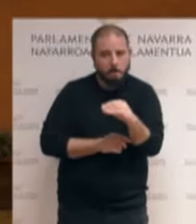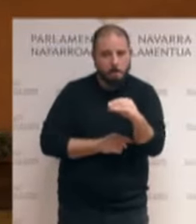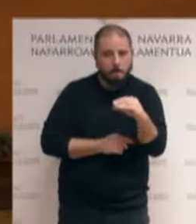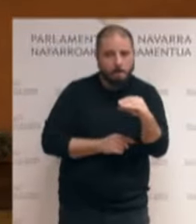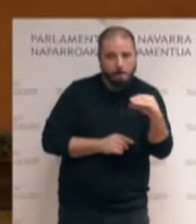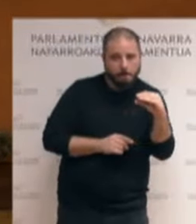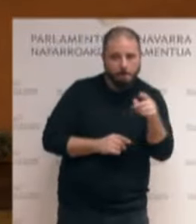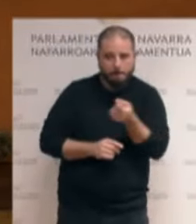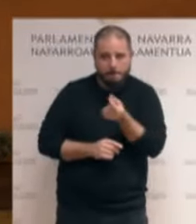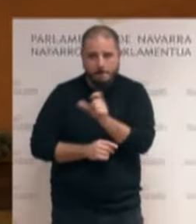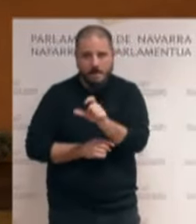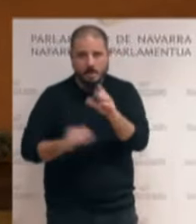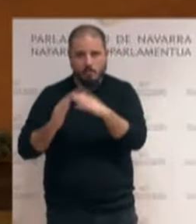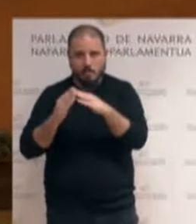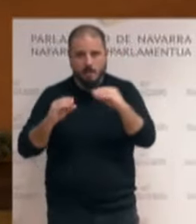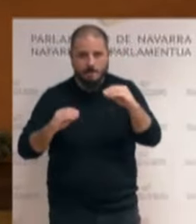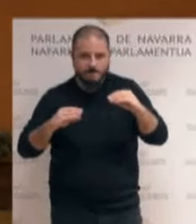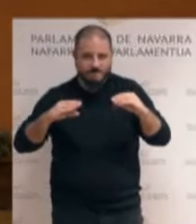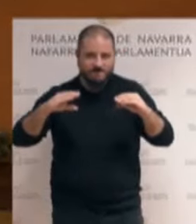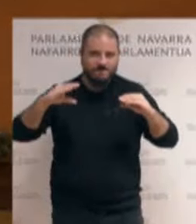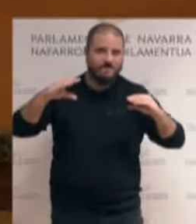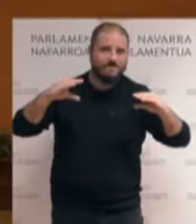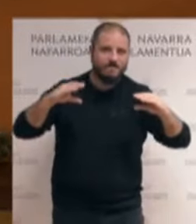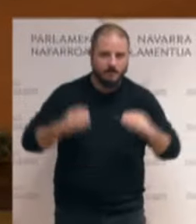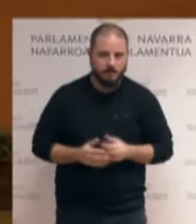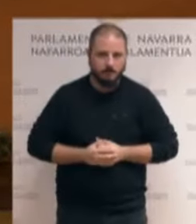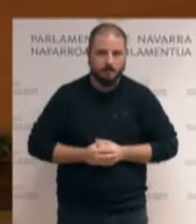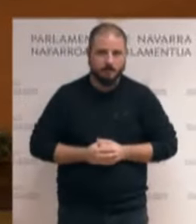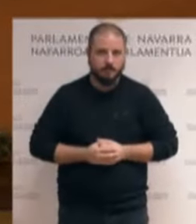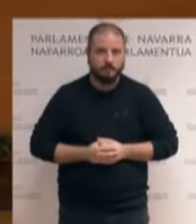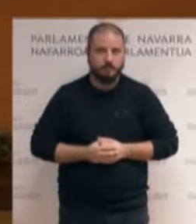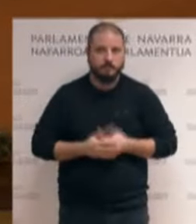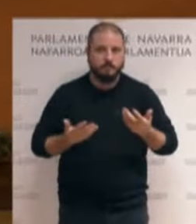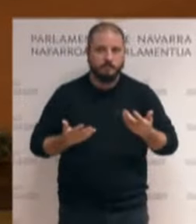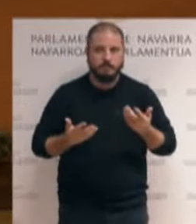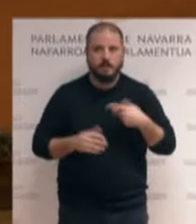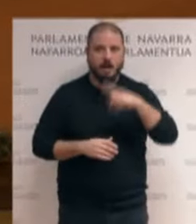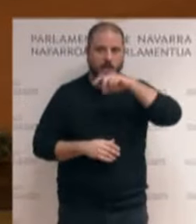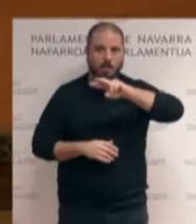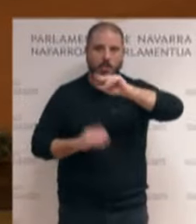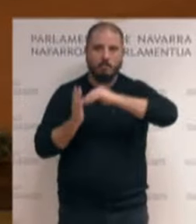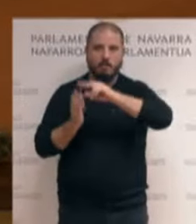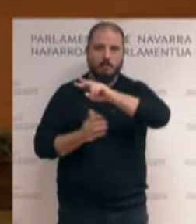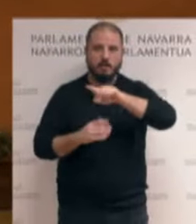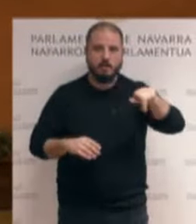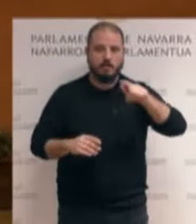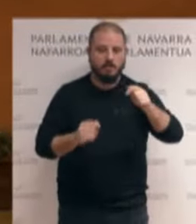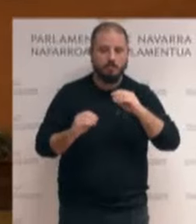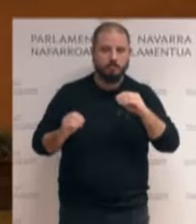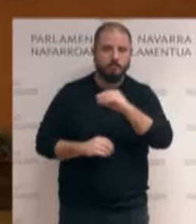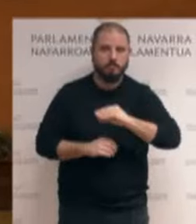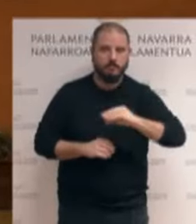está creciendo el precio de la vivienda y los costes asociados a la vivienda. En el año 2022, sin ir más lejos, subió una media de 2